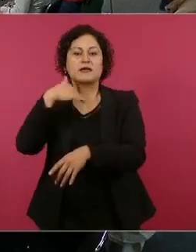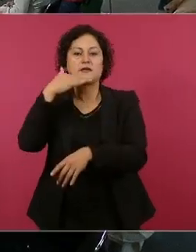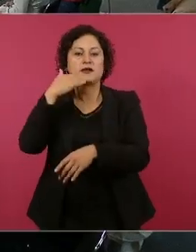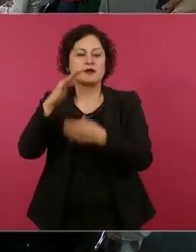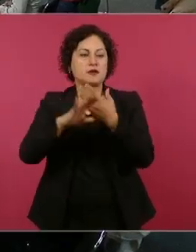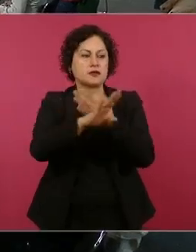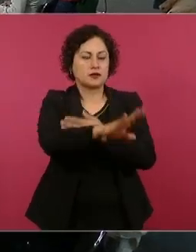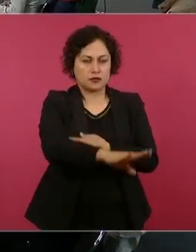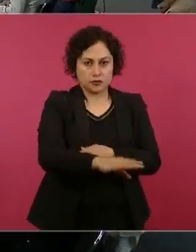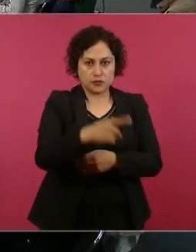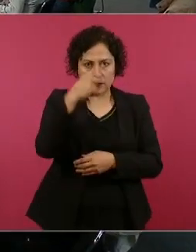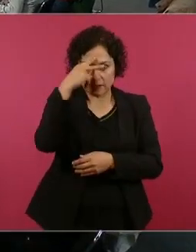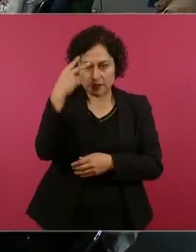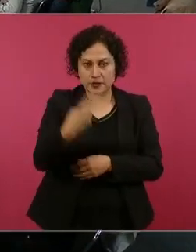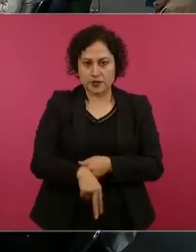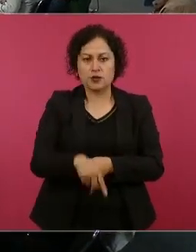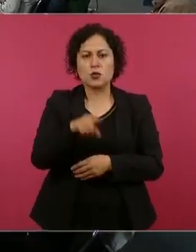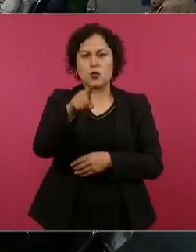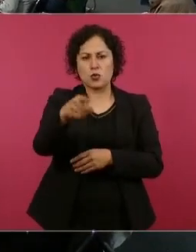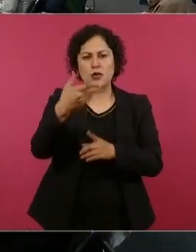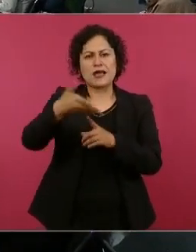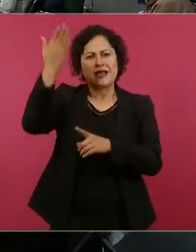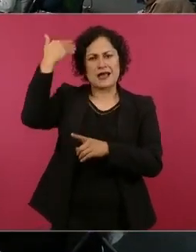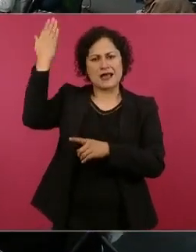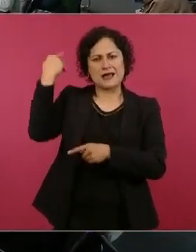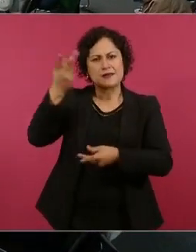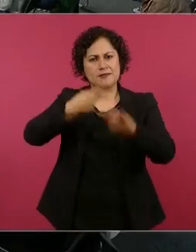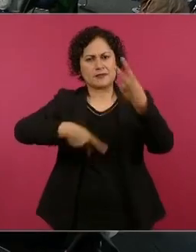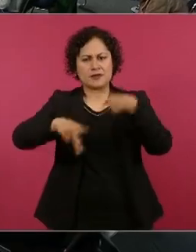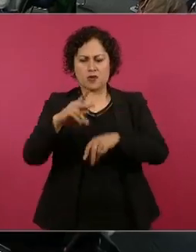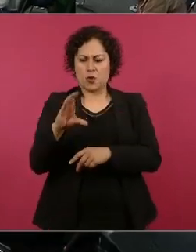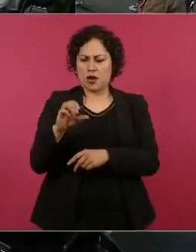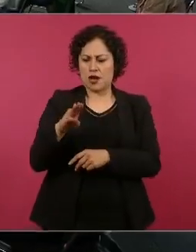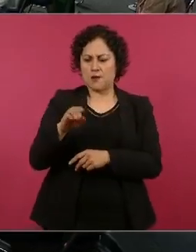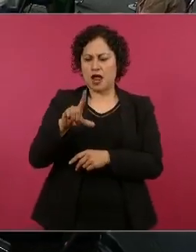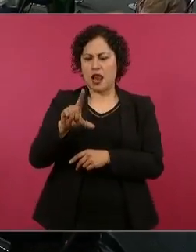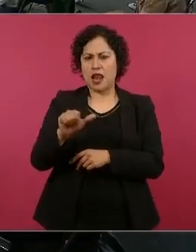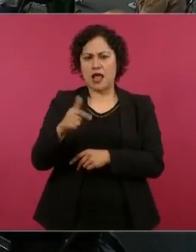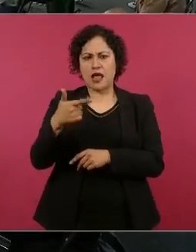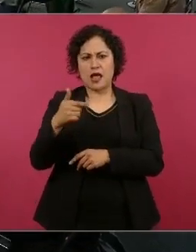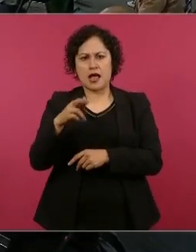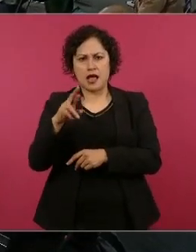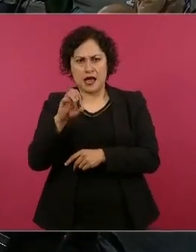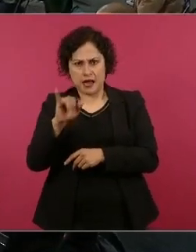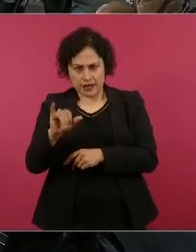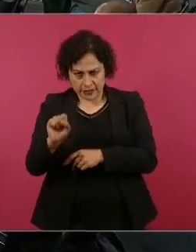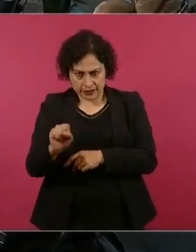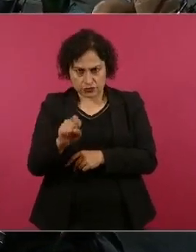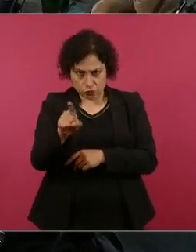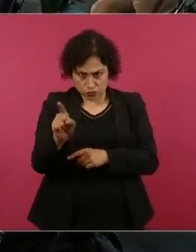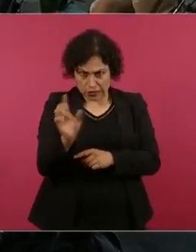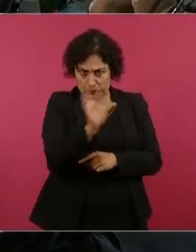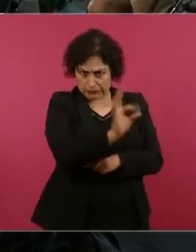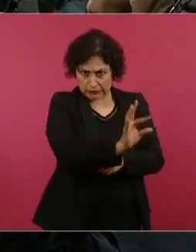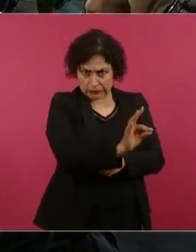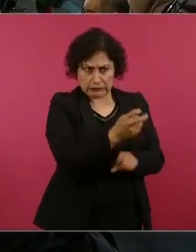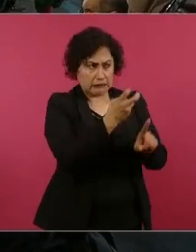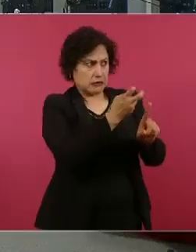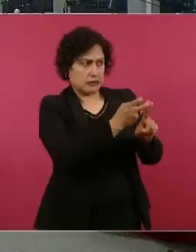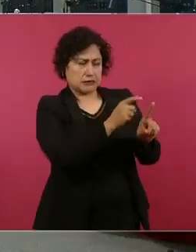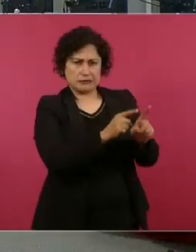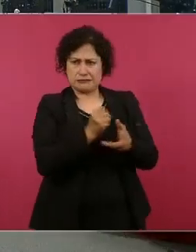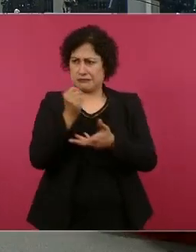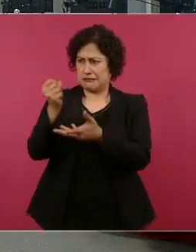y medio que lo visitó aquí en Palacio Nacional. ¿No le dijo usted a Kamala Harris que eso no puede ser? Porque eso es una acción